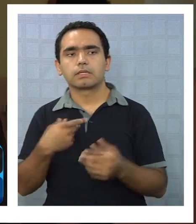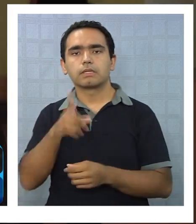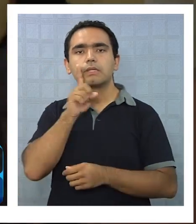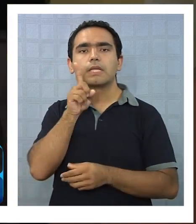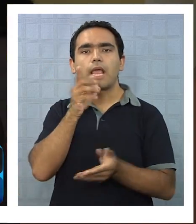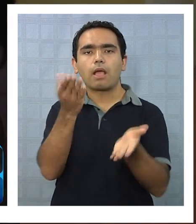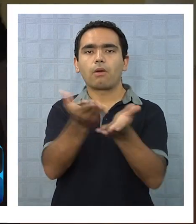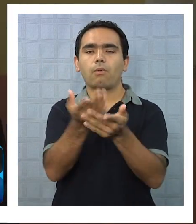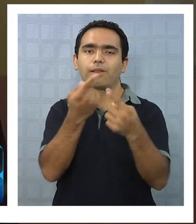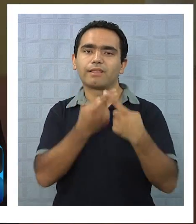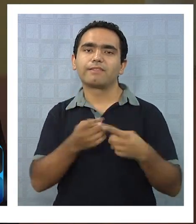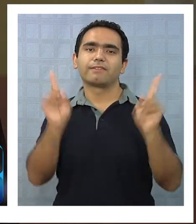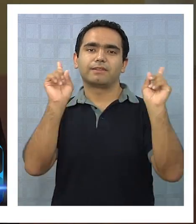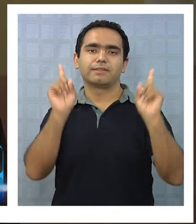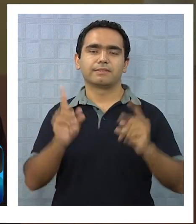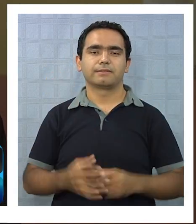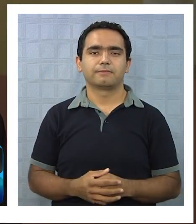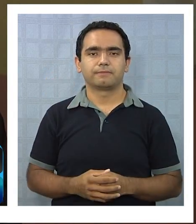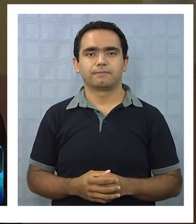distinta